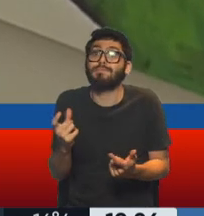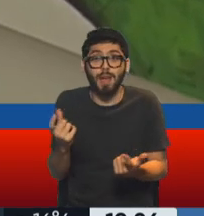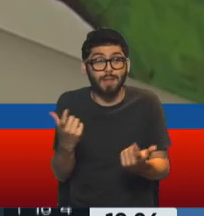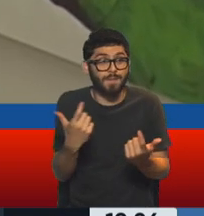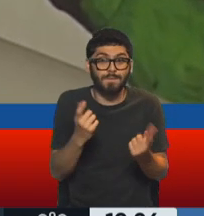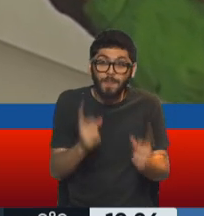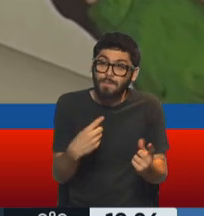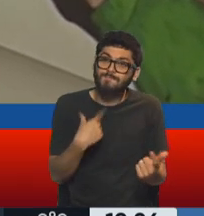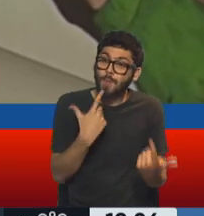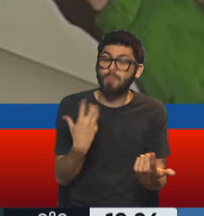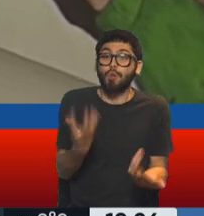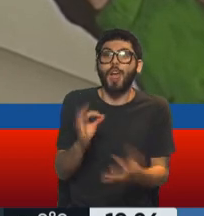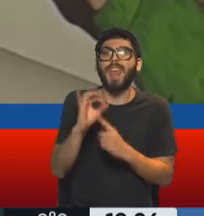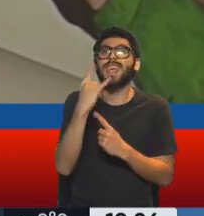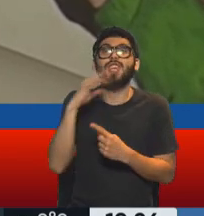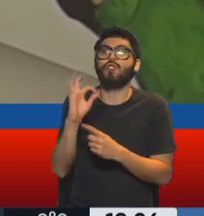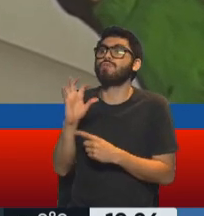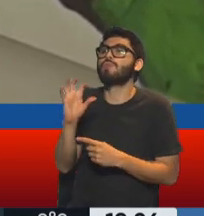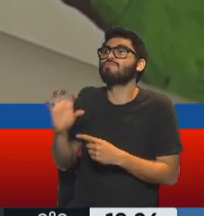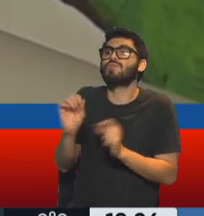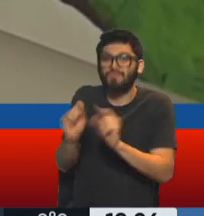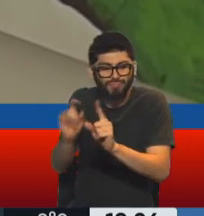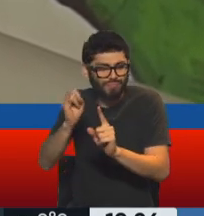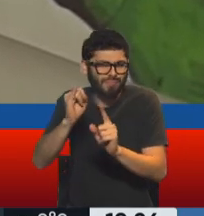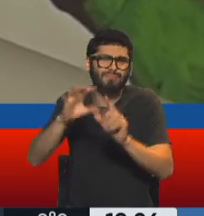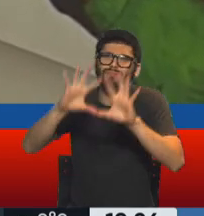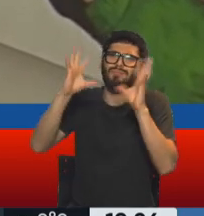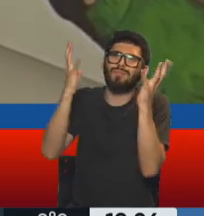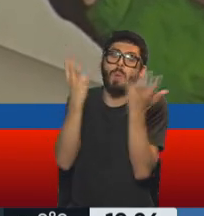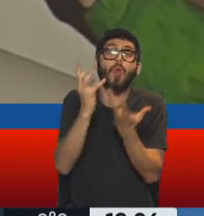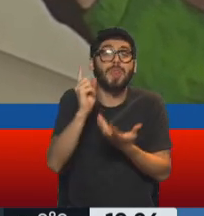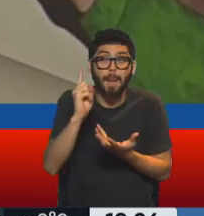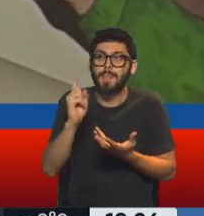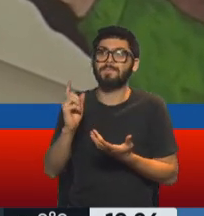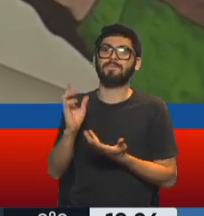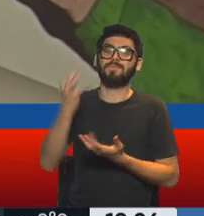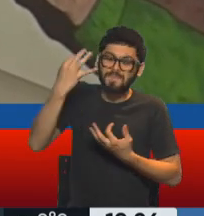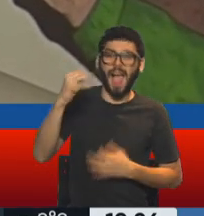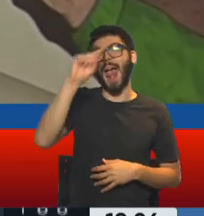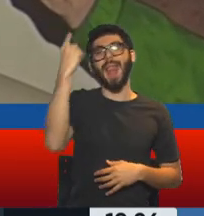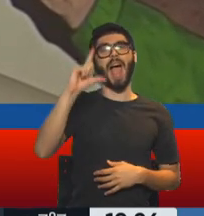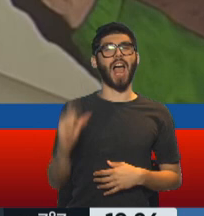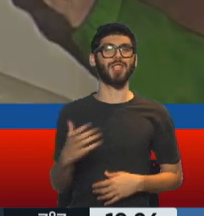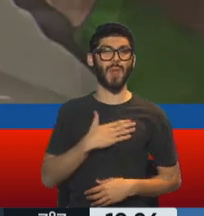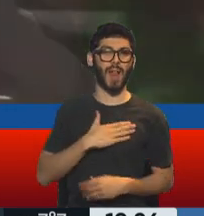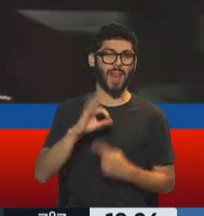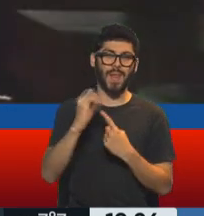es provincial, Kino es universal, pero hoy más que nunca, Kino es nacional. Muchísimas gracias.